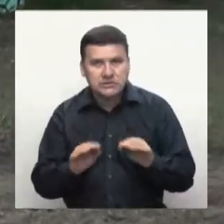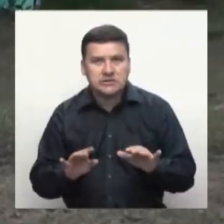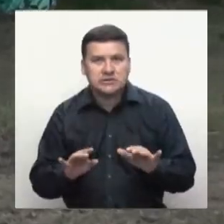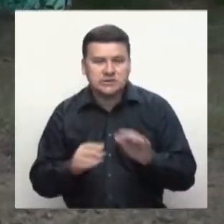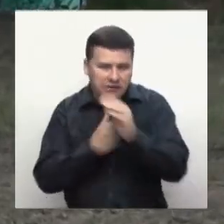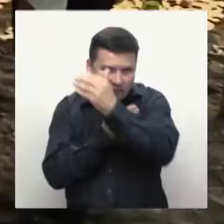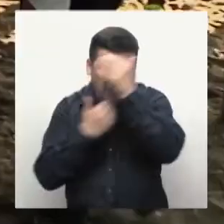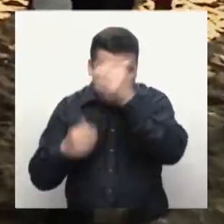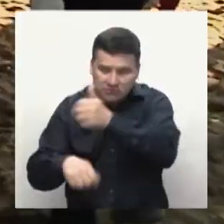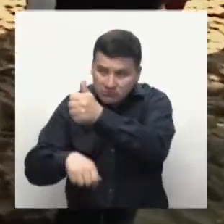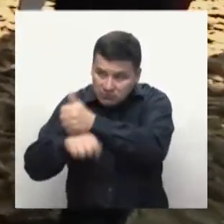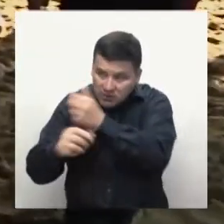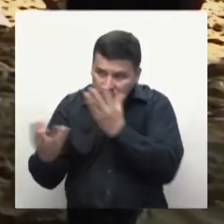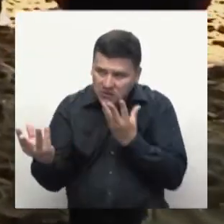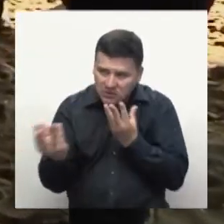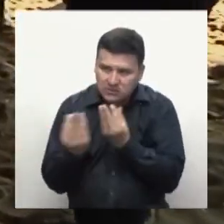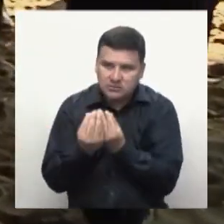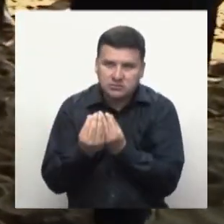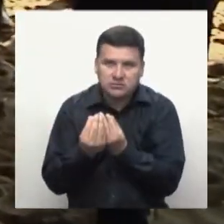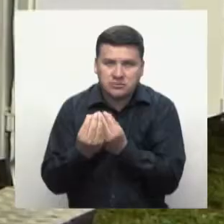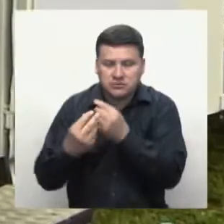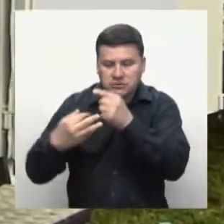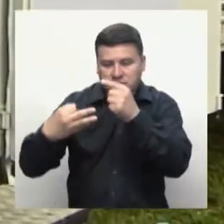Alta Precisión y en Gastronomía.